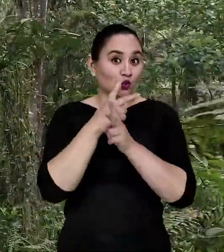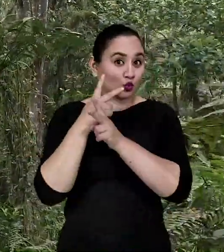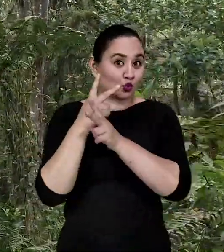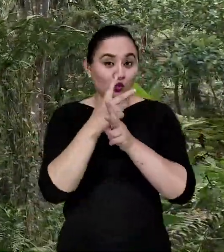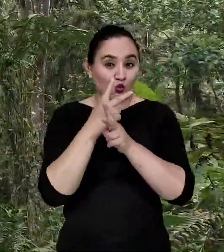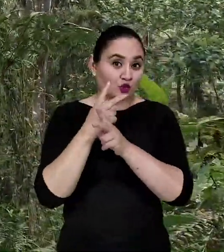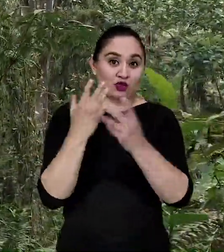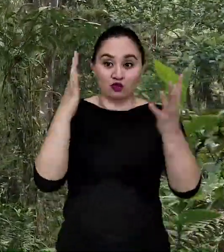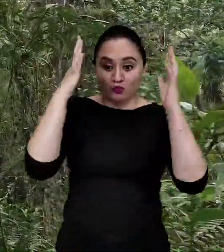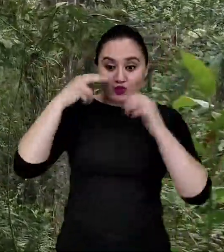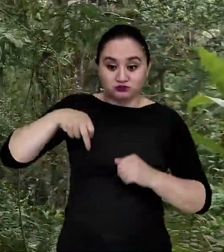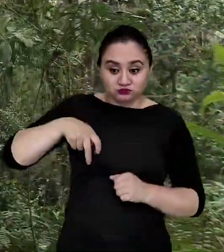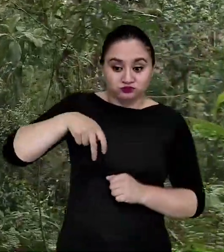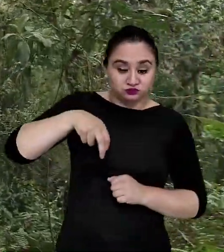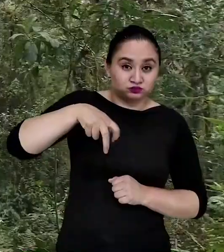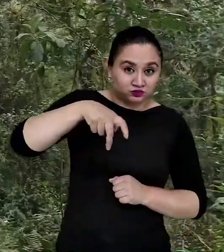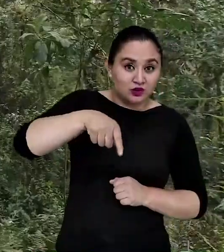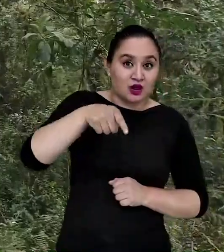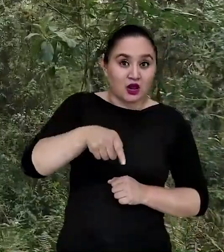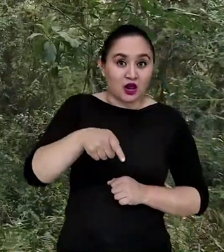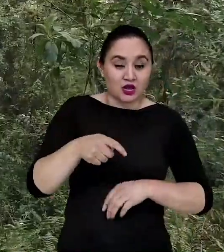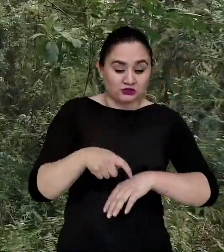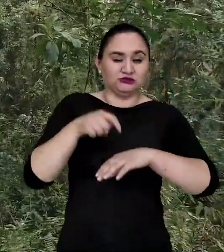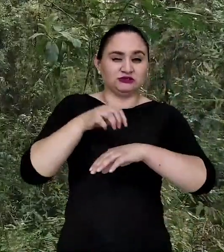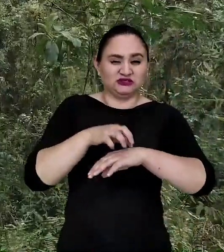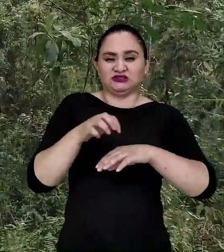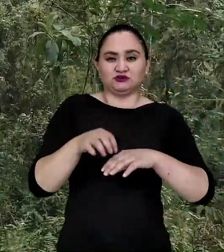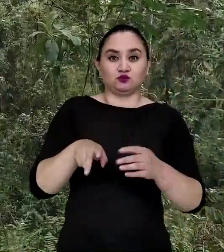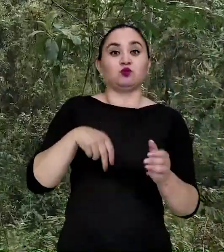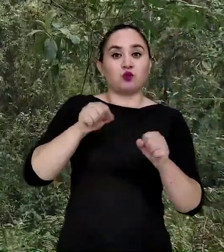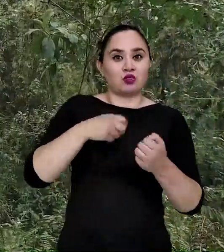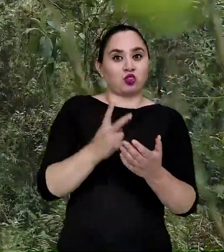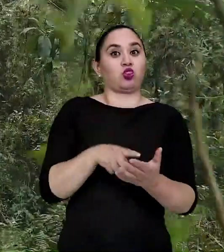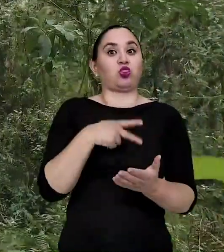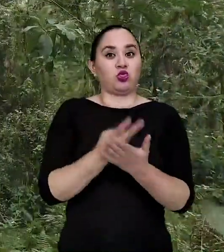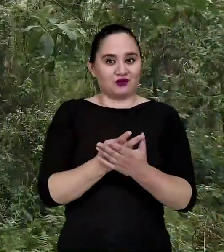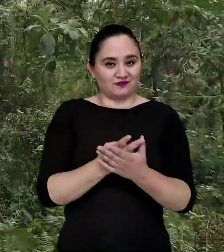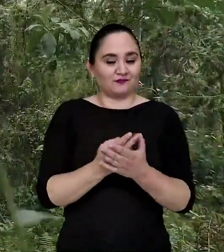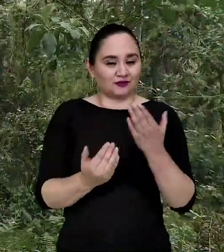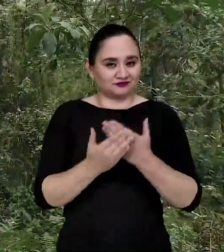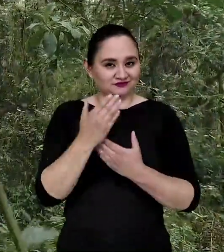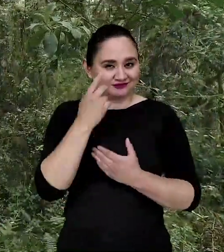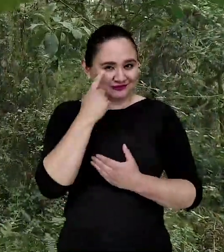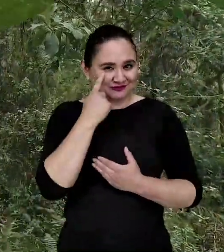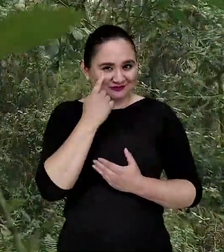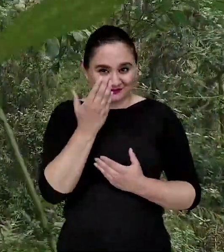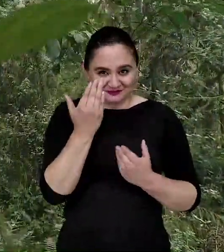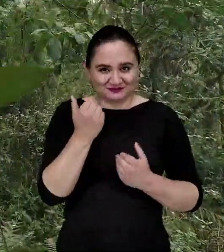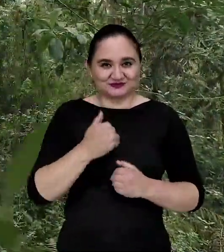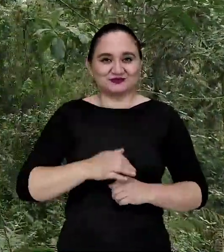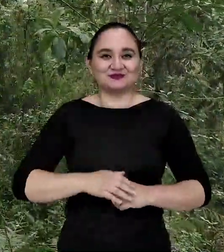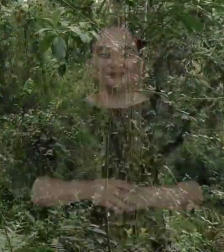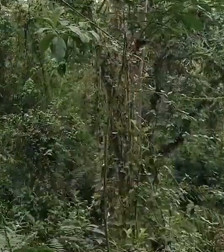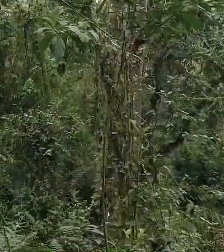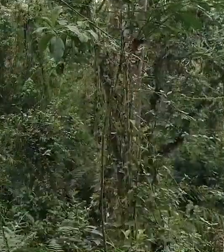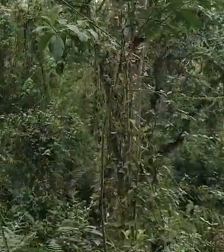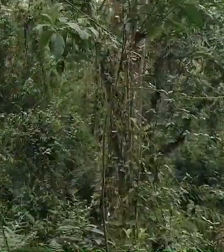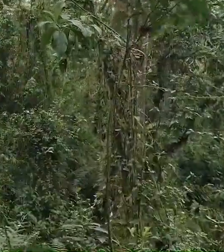Tenga mucho cuidado cuando camine en el bosque. Hay espinas y se pueden tropezar también fácilmente. ¡Bien!